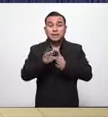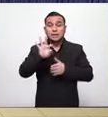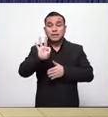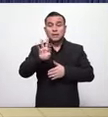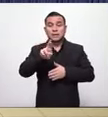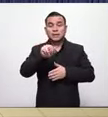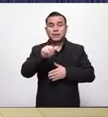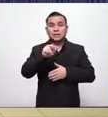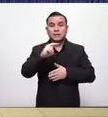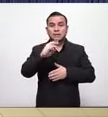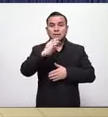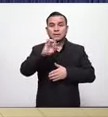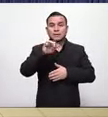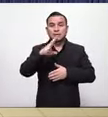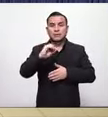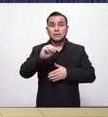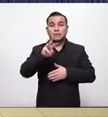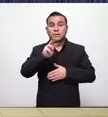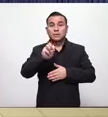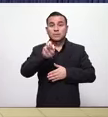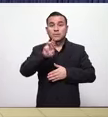merino del pcn